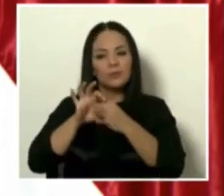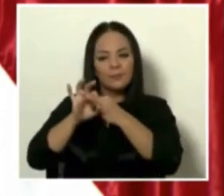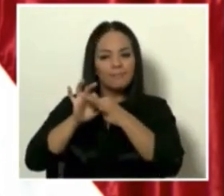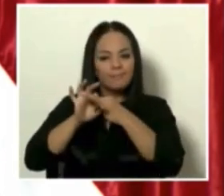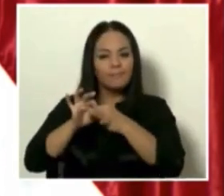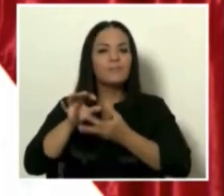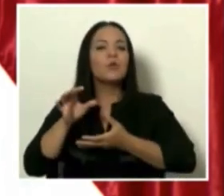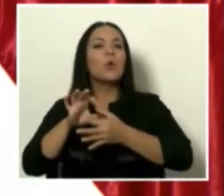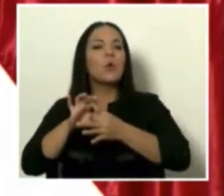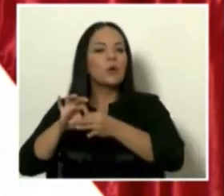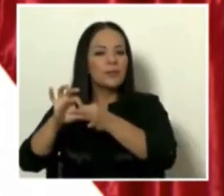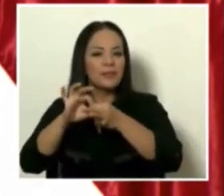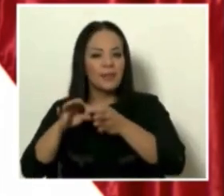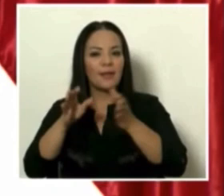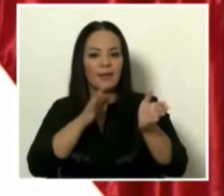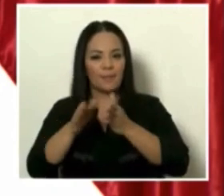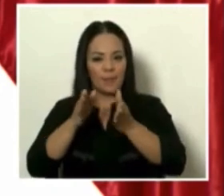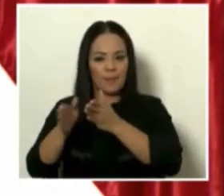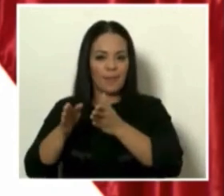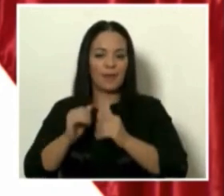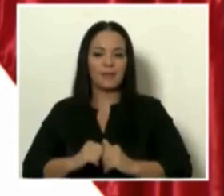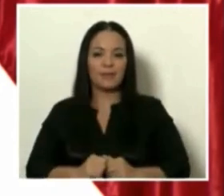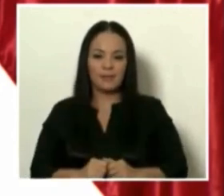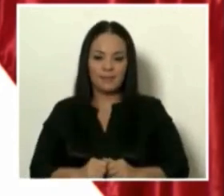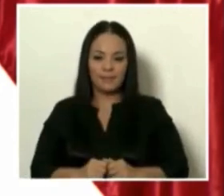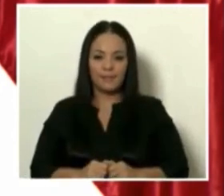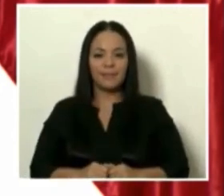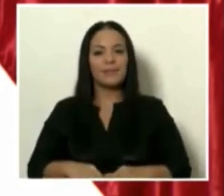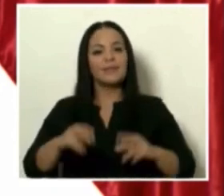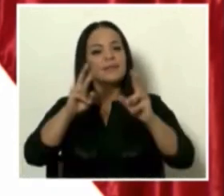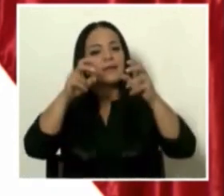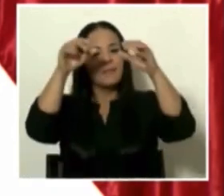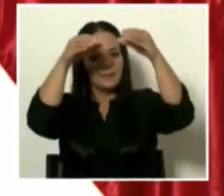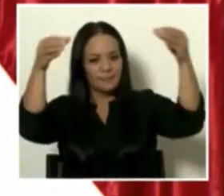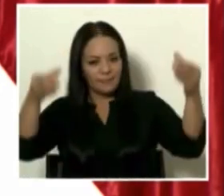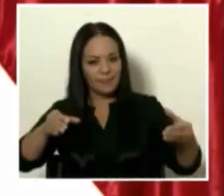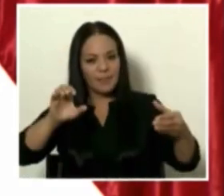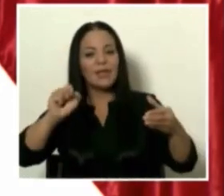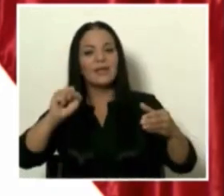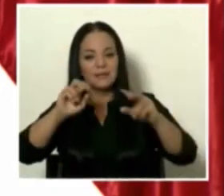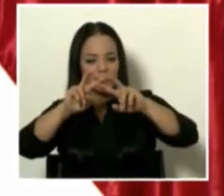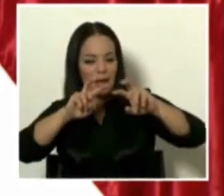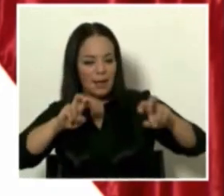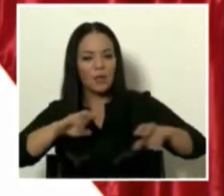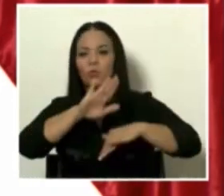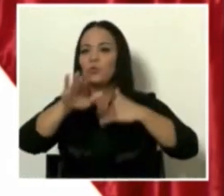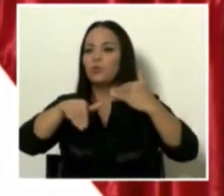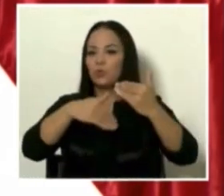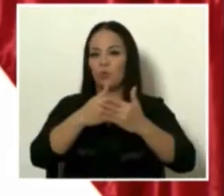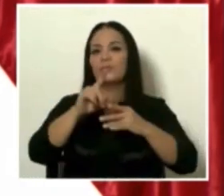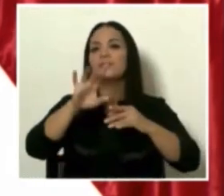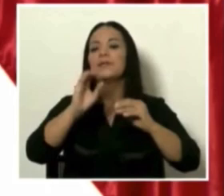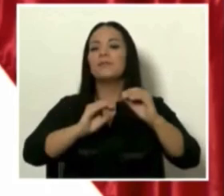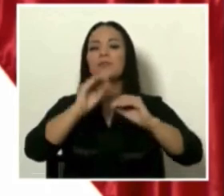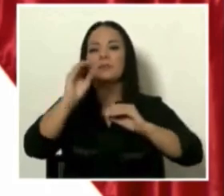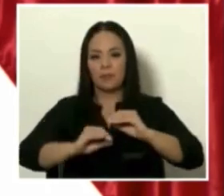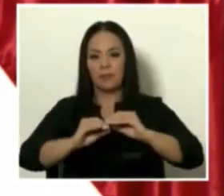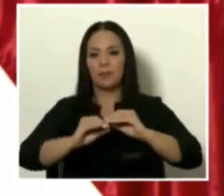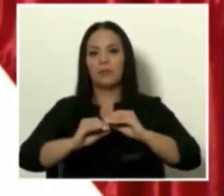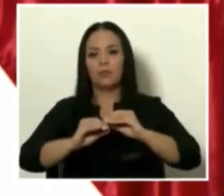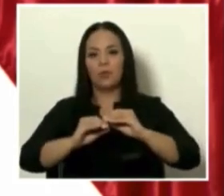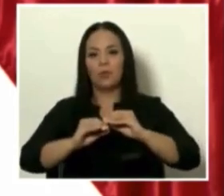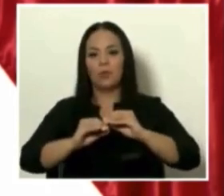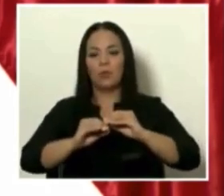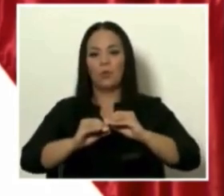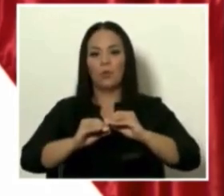en preparación del escaneo del 100% de los contenedores que